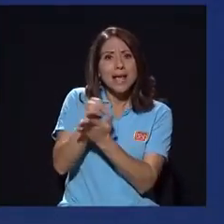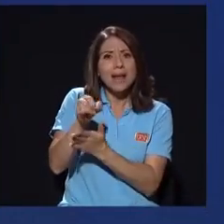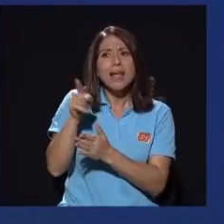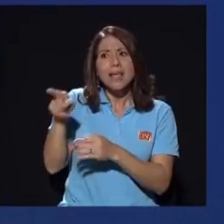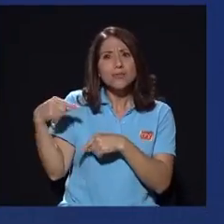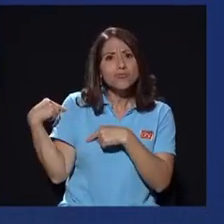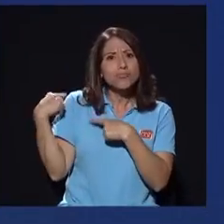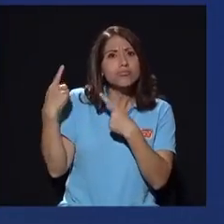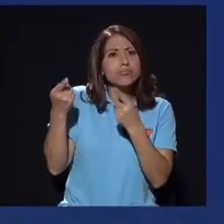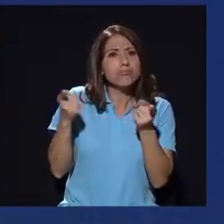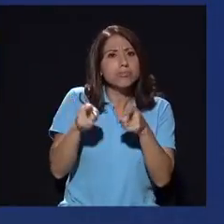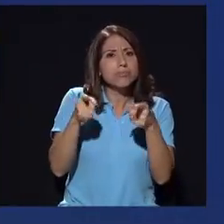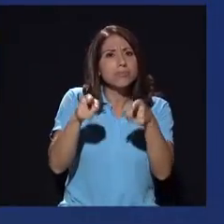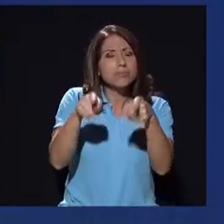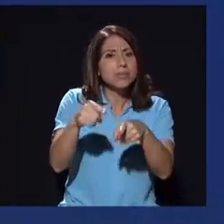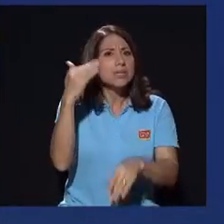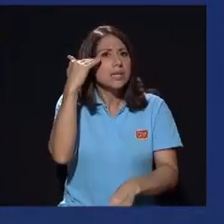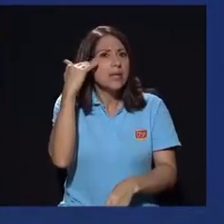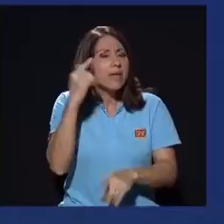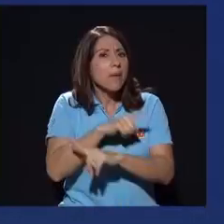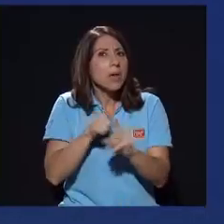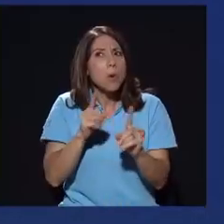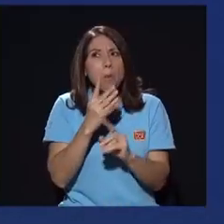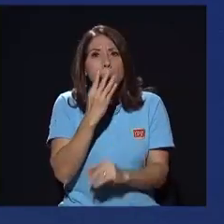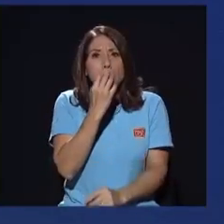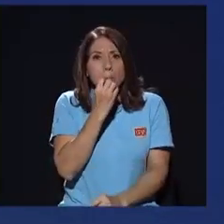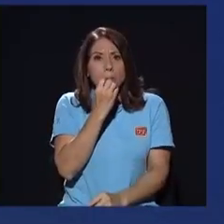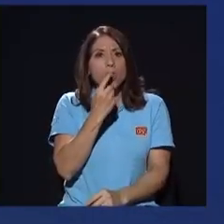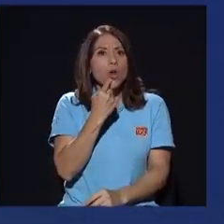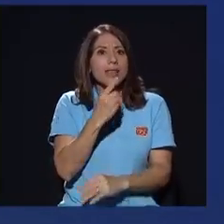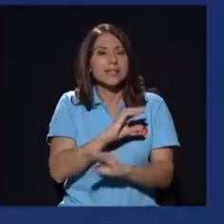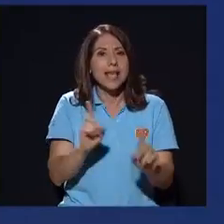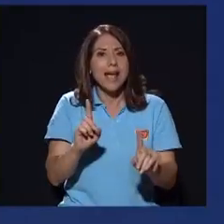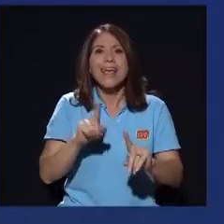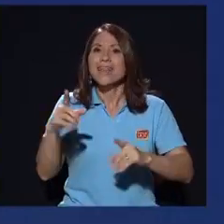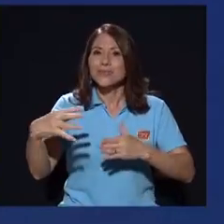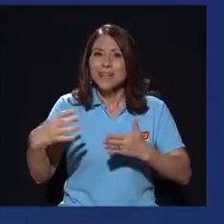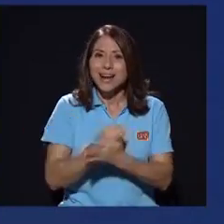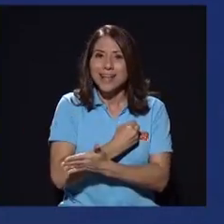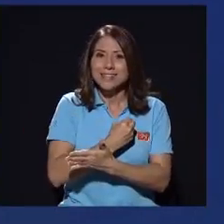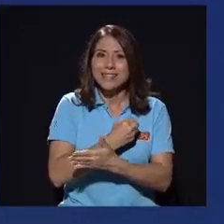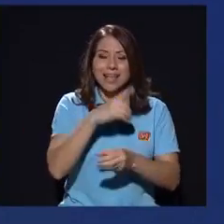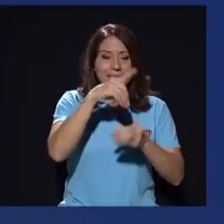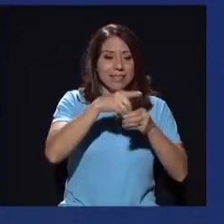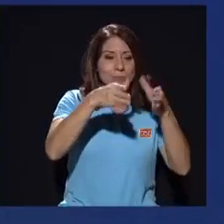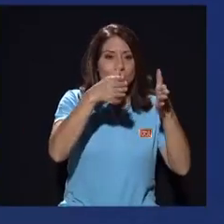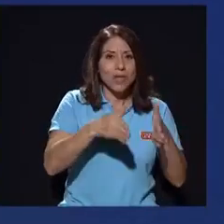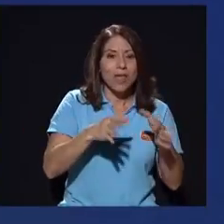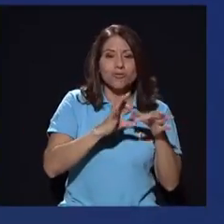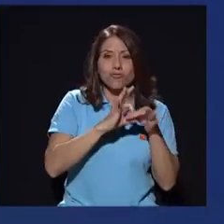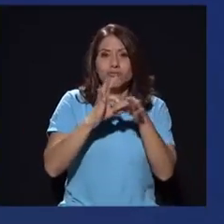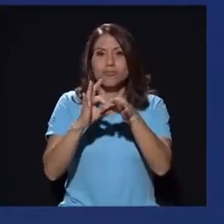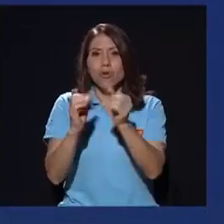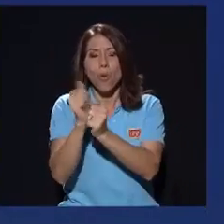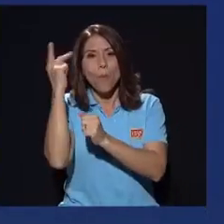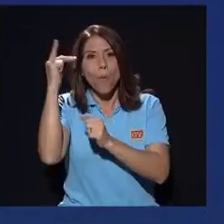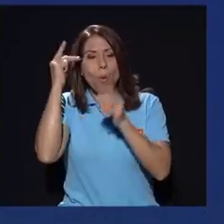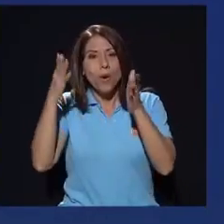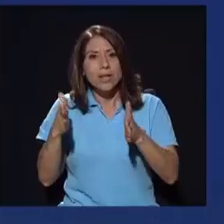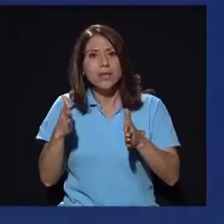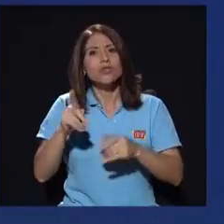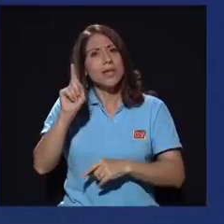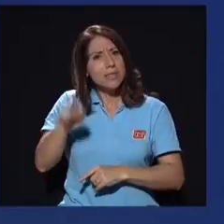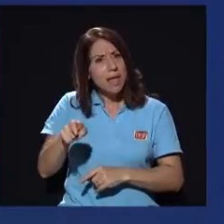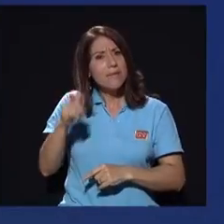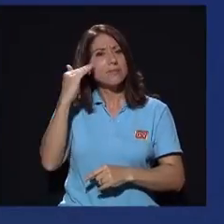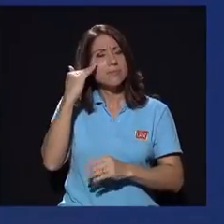sabía pero nadie lo decía entonces simplemente pasaba para mí todo eso ya es ganancia las relaciones de diputados con políticos eso tiene